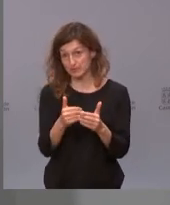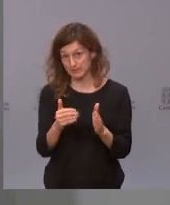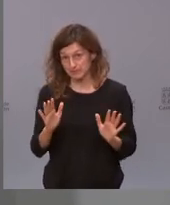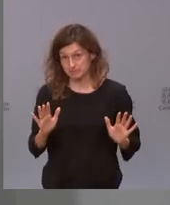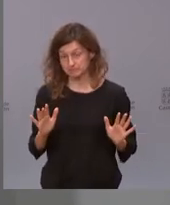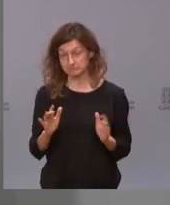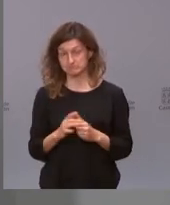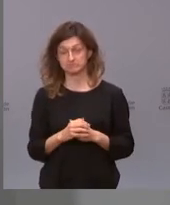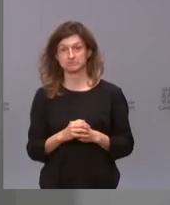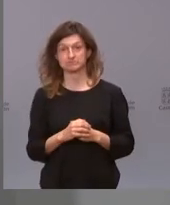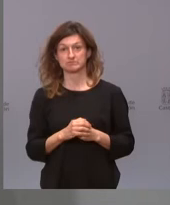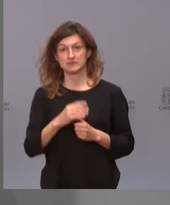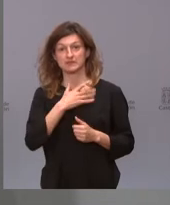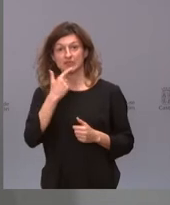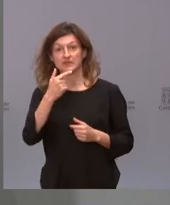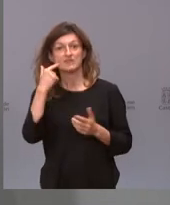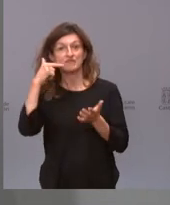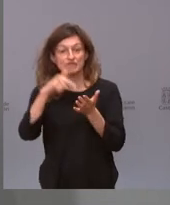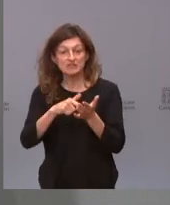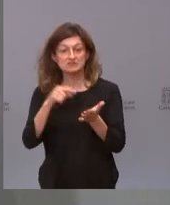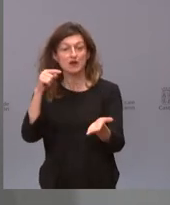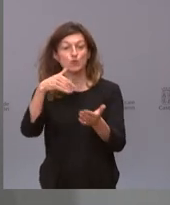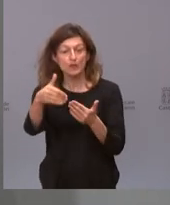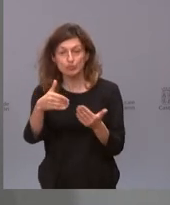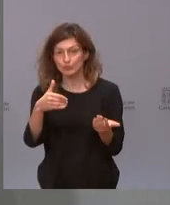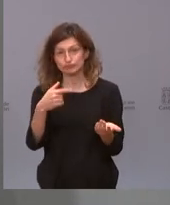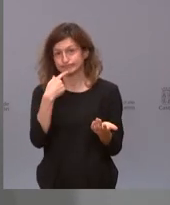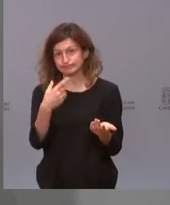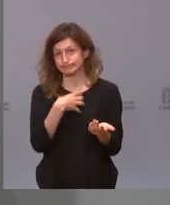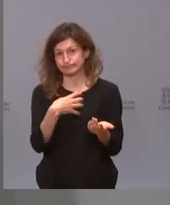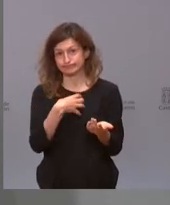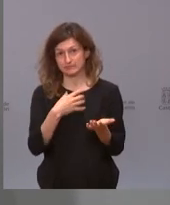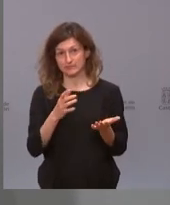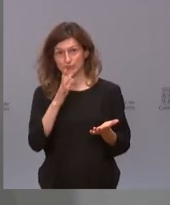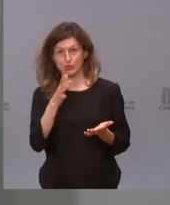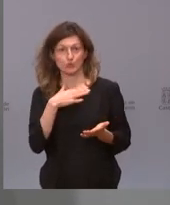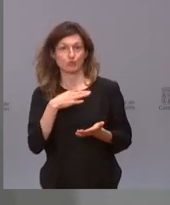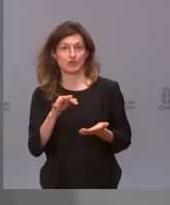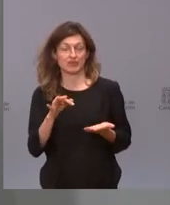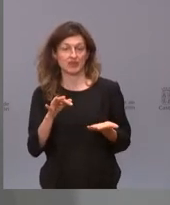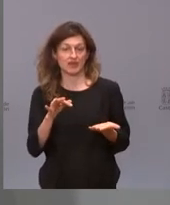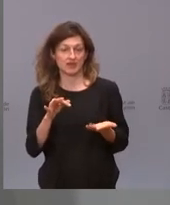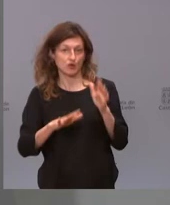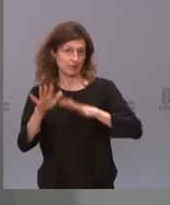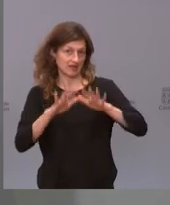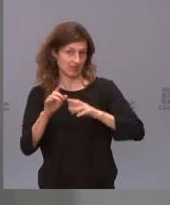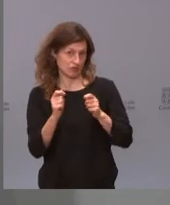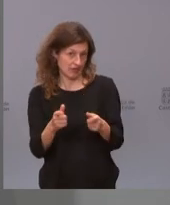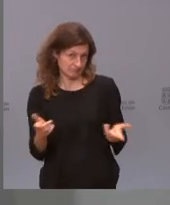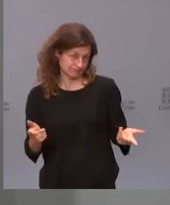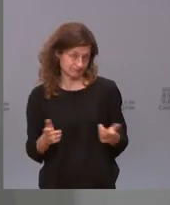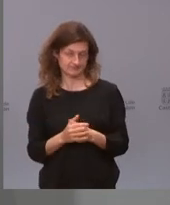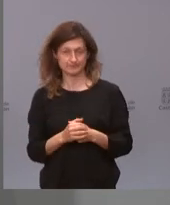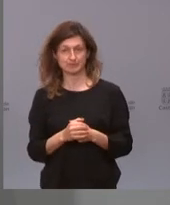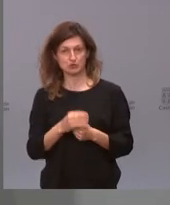quiero dar fechas porque, bueno, estas cosas son susceptibles de complicarse. Pero